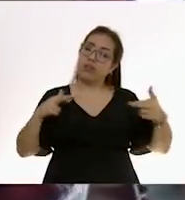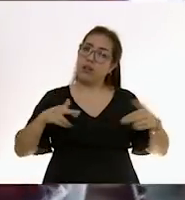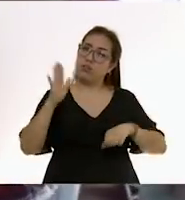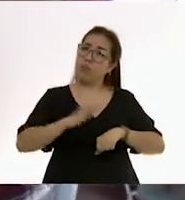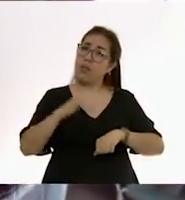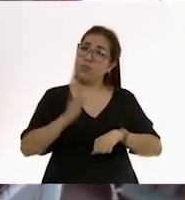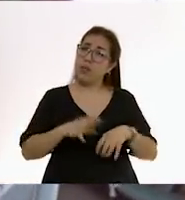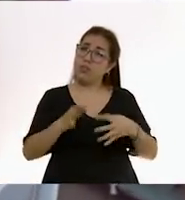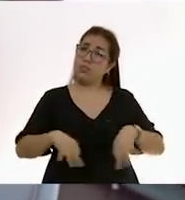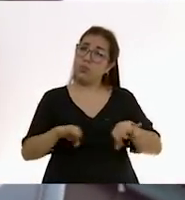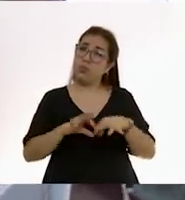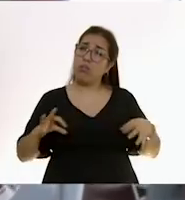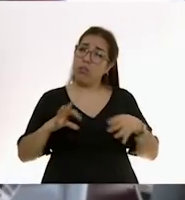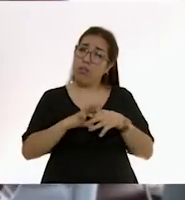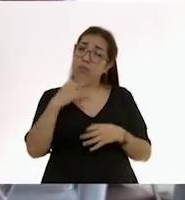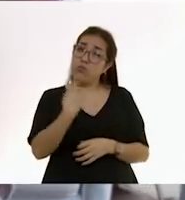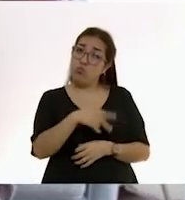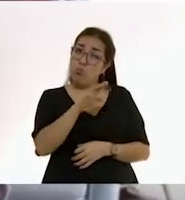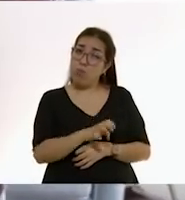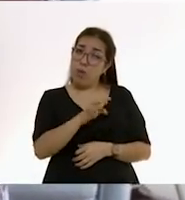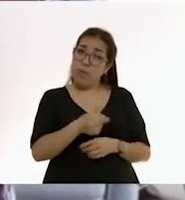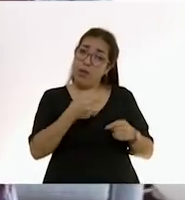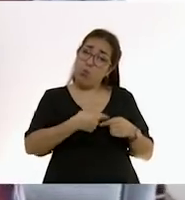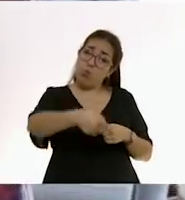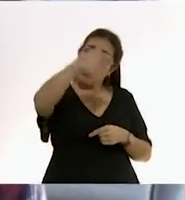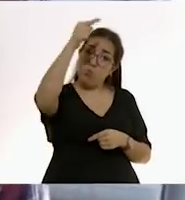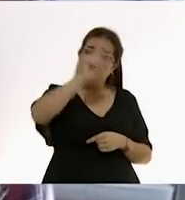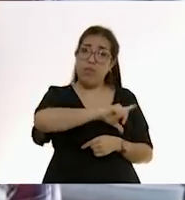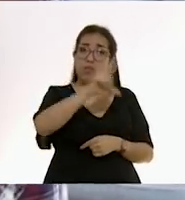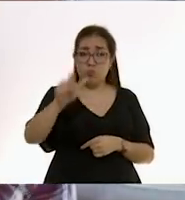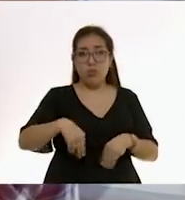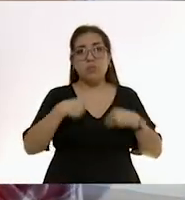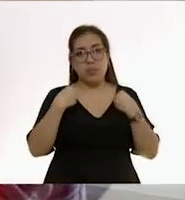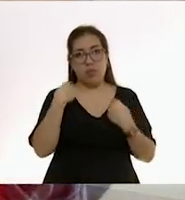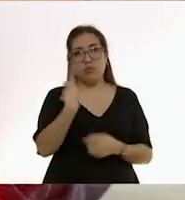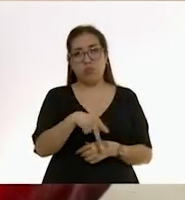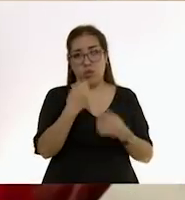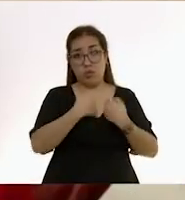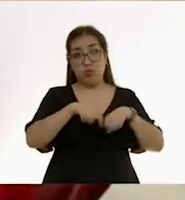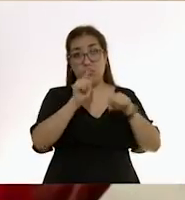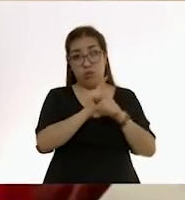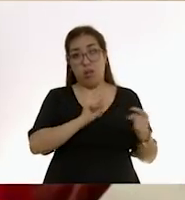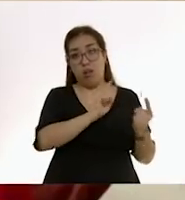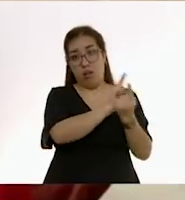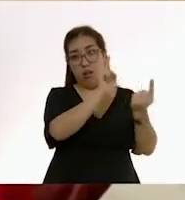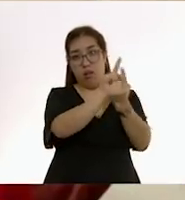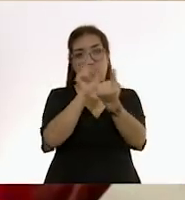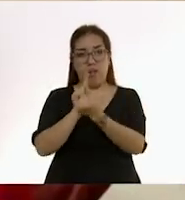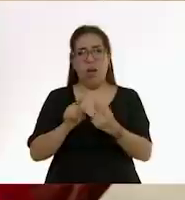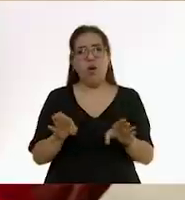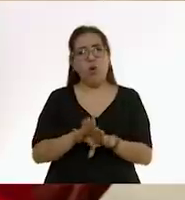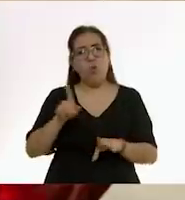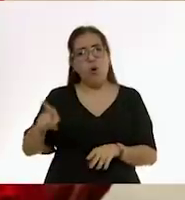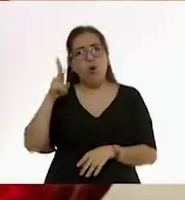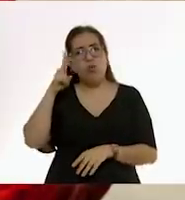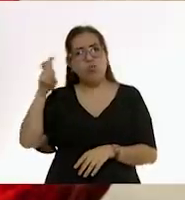para el bienestar social y emocional de los bebés a largo plazo. Ahora, ¿qué quiere decir esto? ¿Cómo se maneja el vínculo y el sueño? El vínculo, el